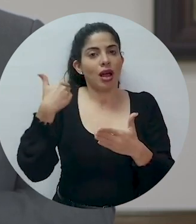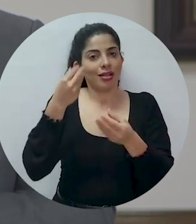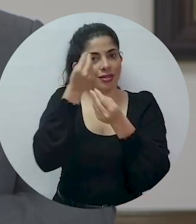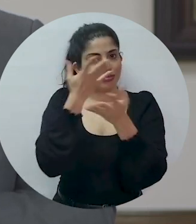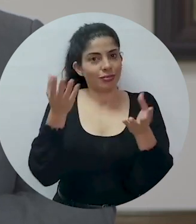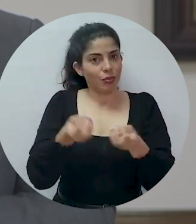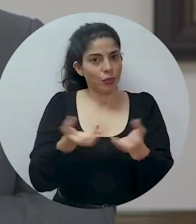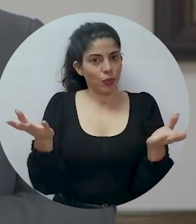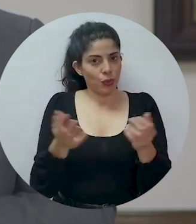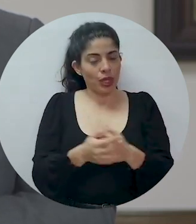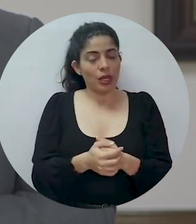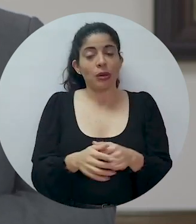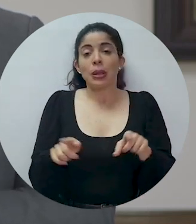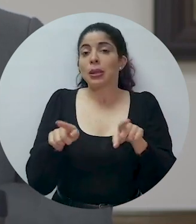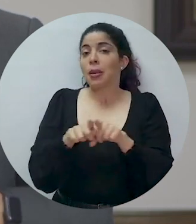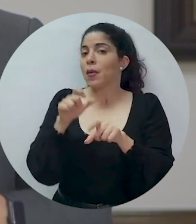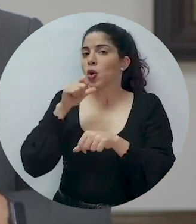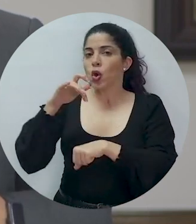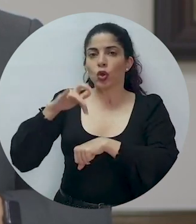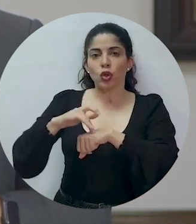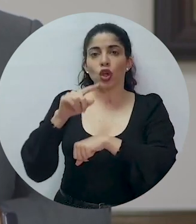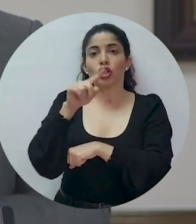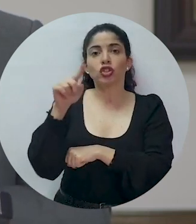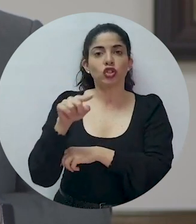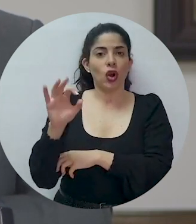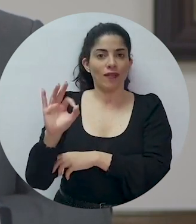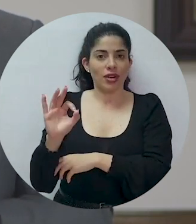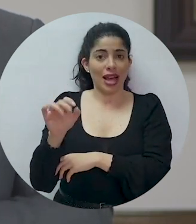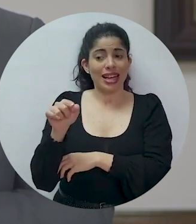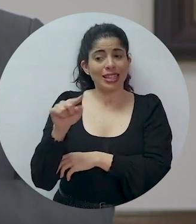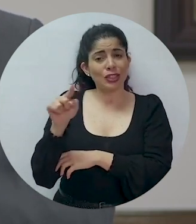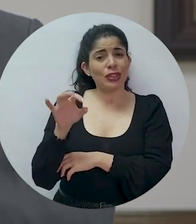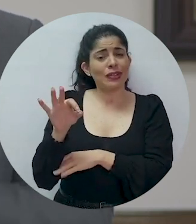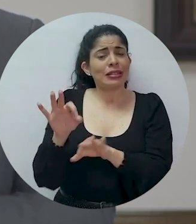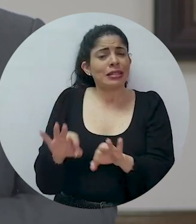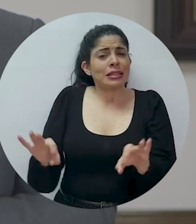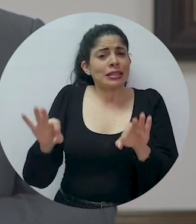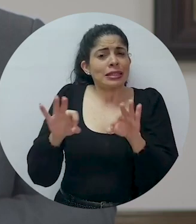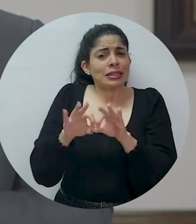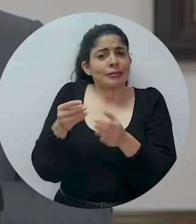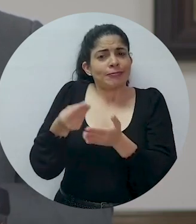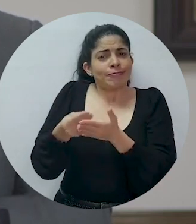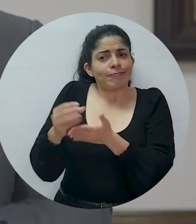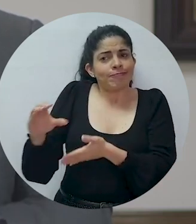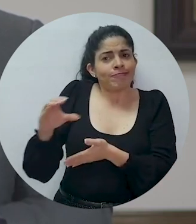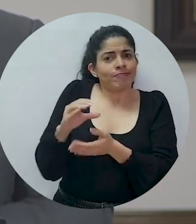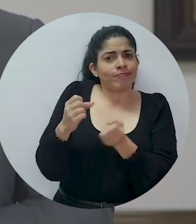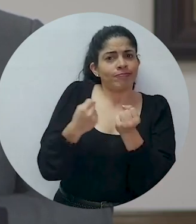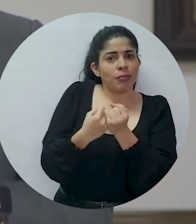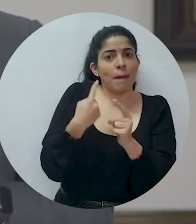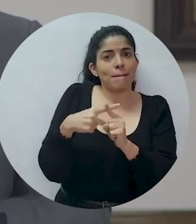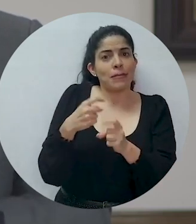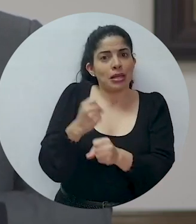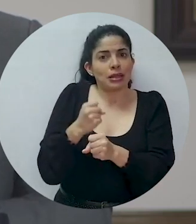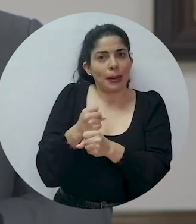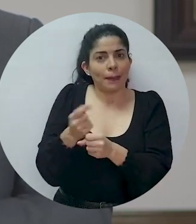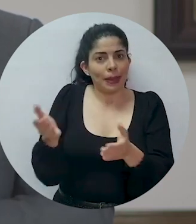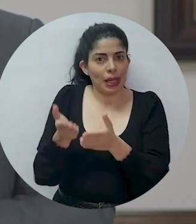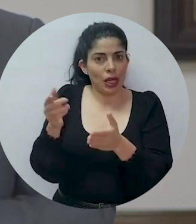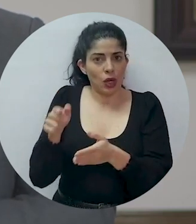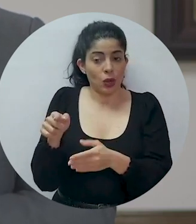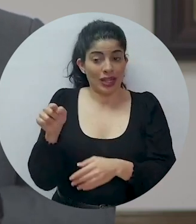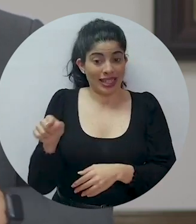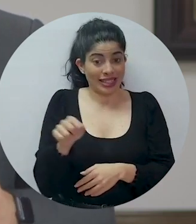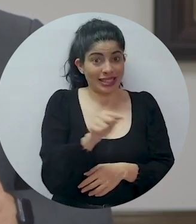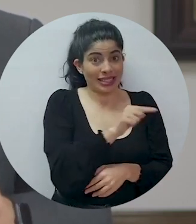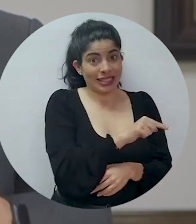comprometido públicamente. Y no tocaremos las zonas francas, que son claves para la inversión y para el empleo.